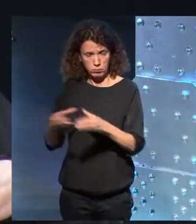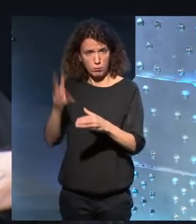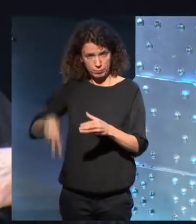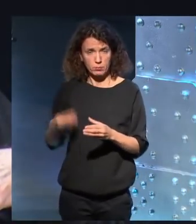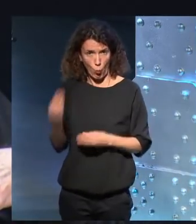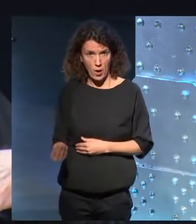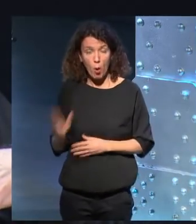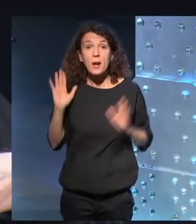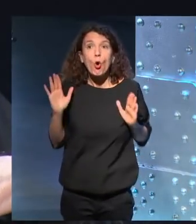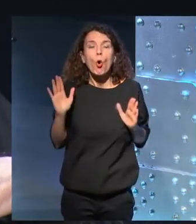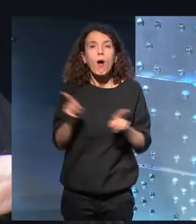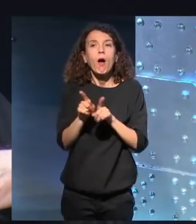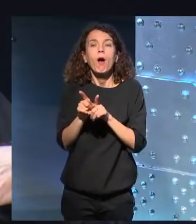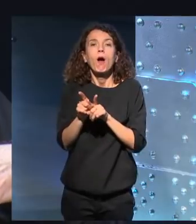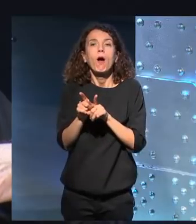pero,